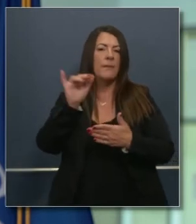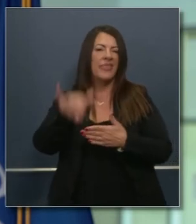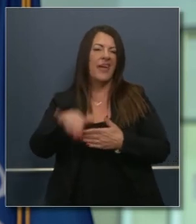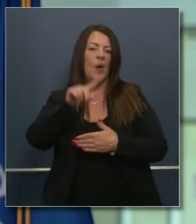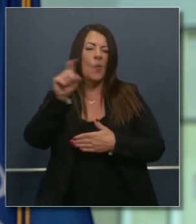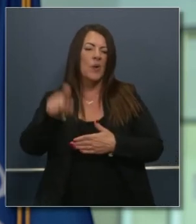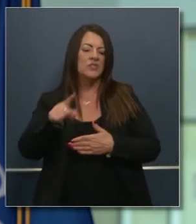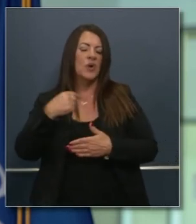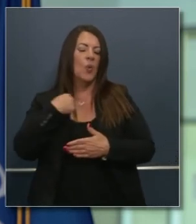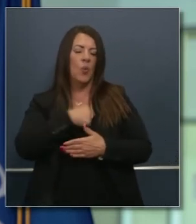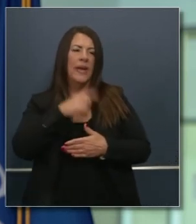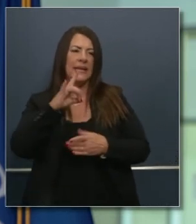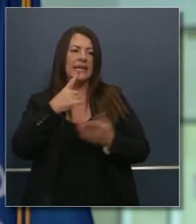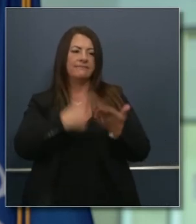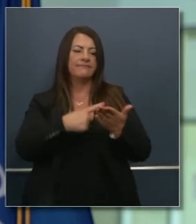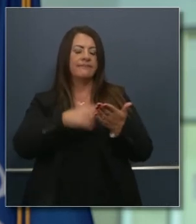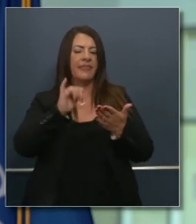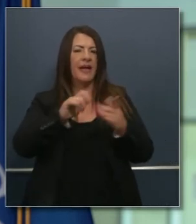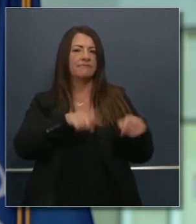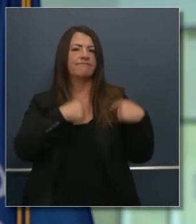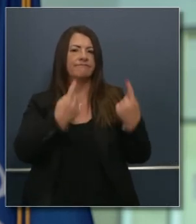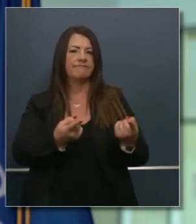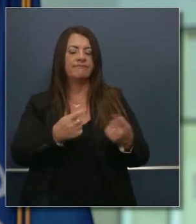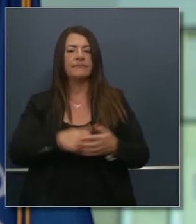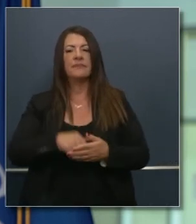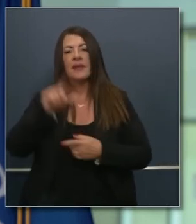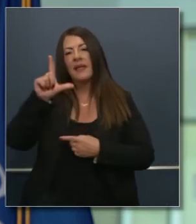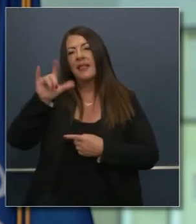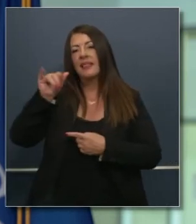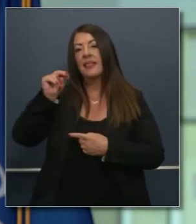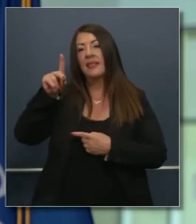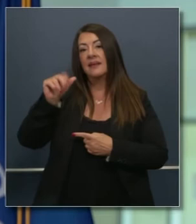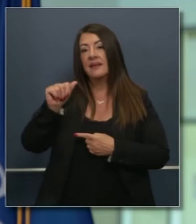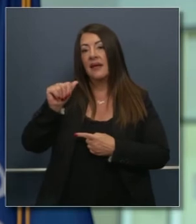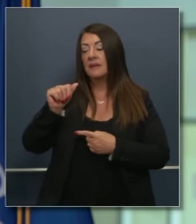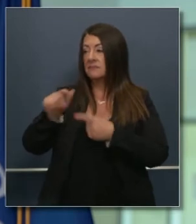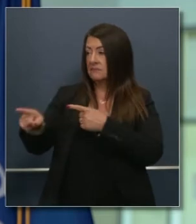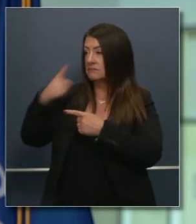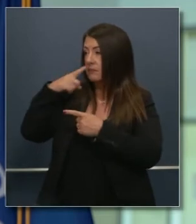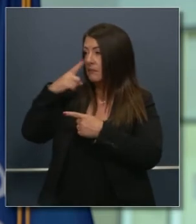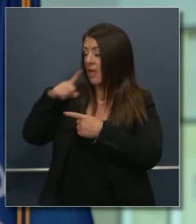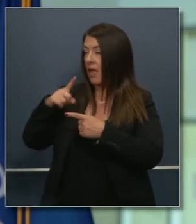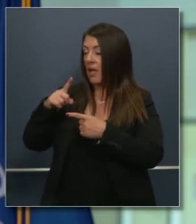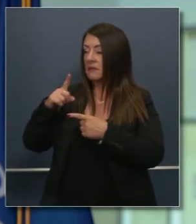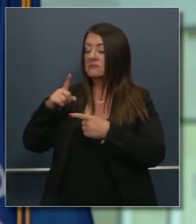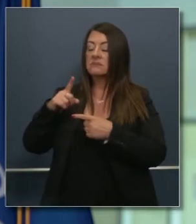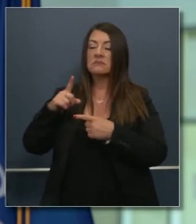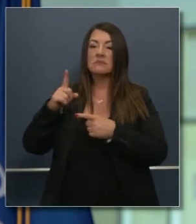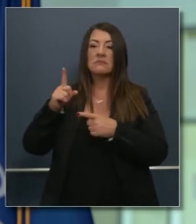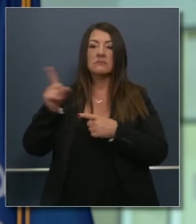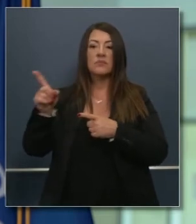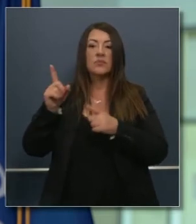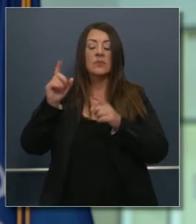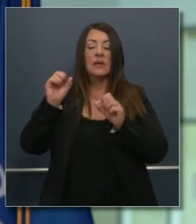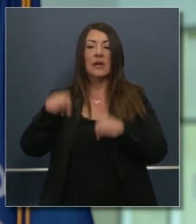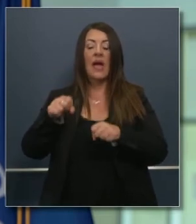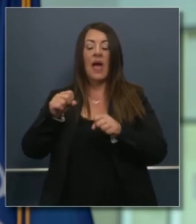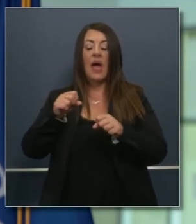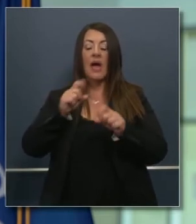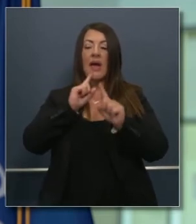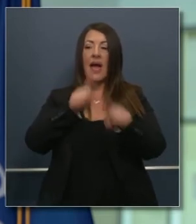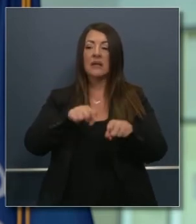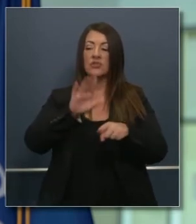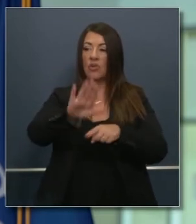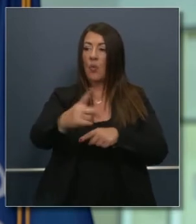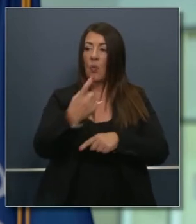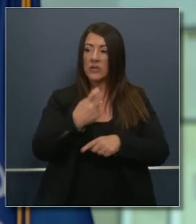que alguien lo iba a mencionar porque hemos hablado de esto por meses Linda todavía estás en el teléfono por favor si puedes responder esa pregunta tal vez puedes amplificar